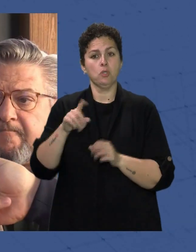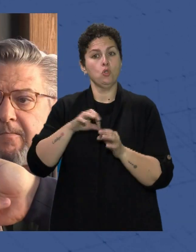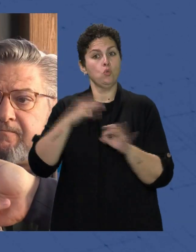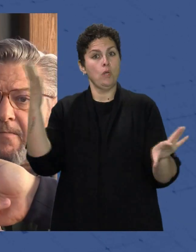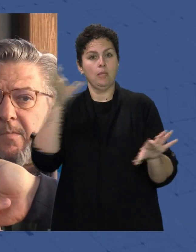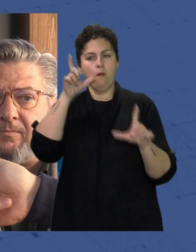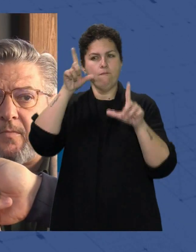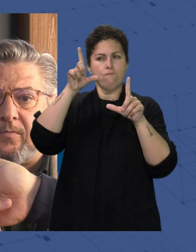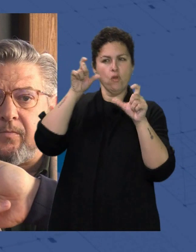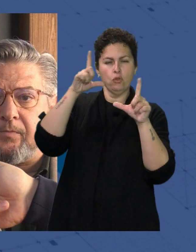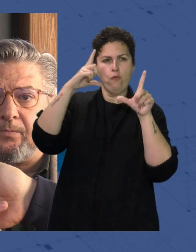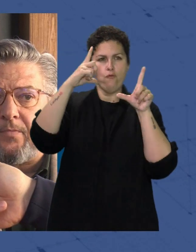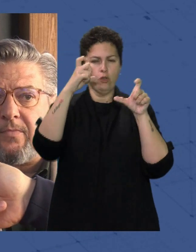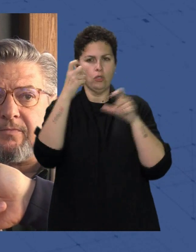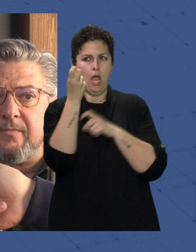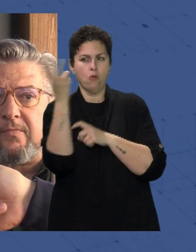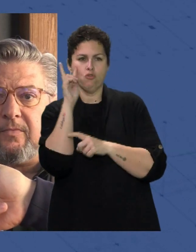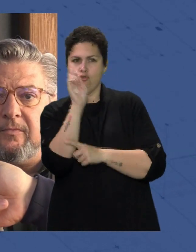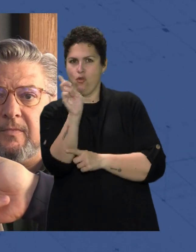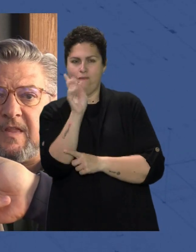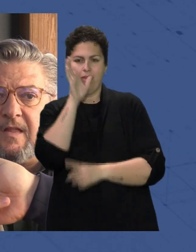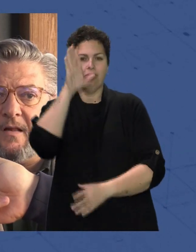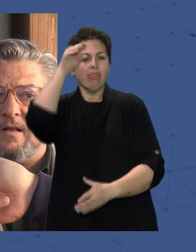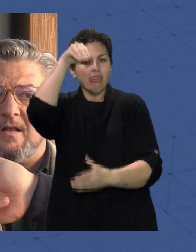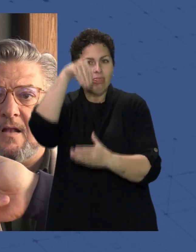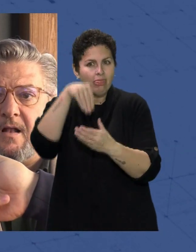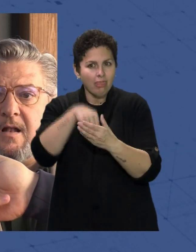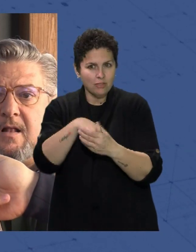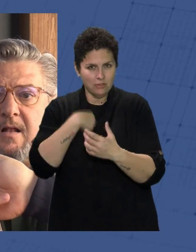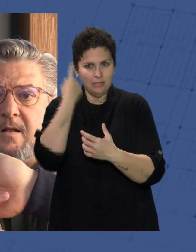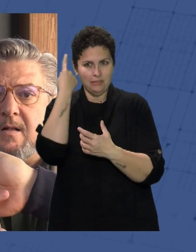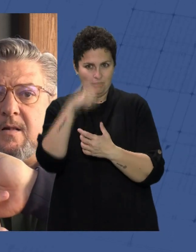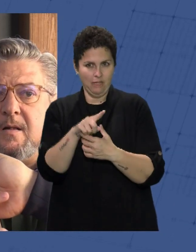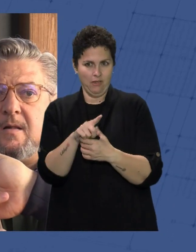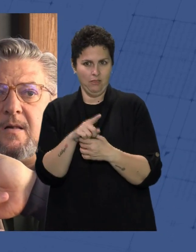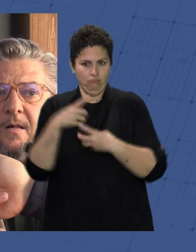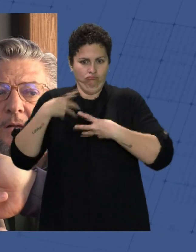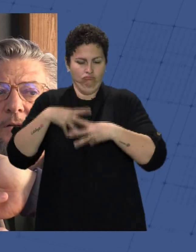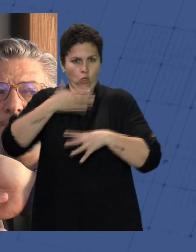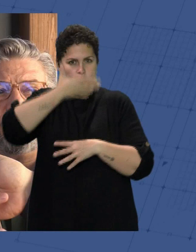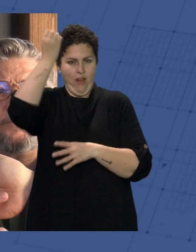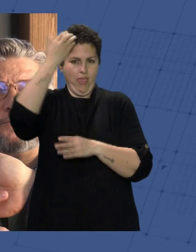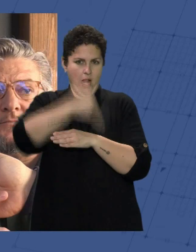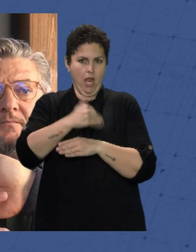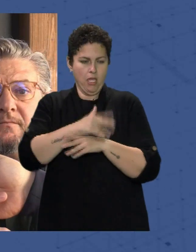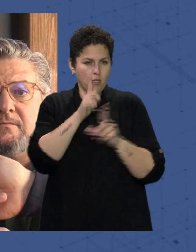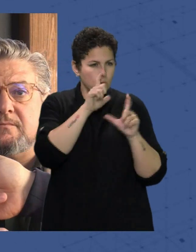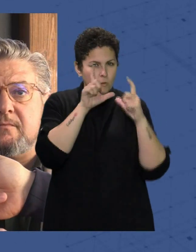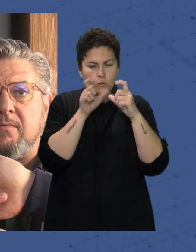selecciona Y quien capta Esa imagen Que nadie está viendo Dentro de la inmensidad Que constituye Tener un cortejo Cofrade en la calle Por lo tanto Son